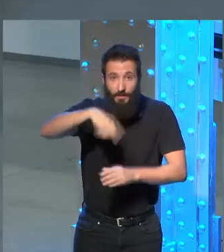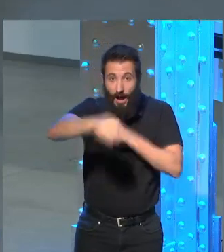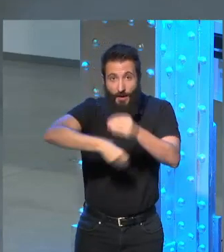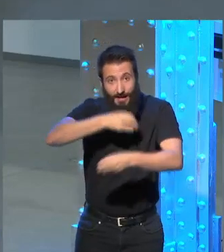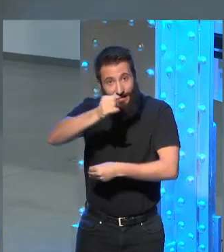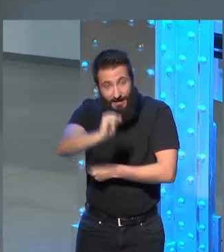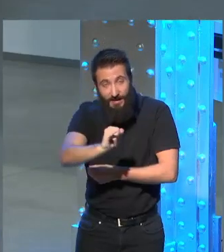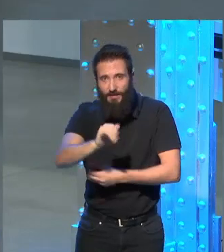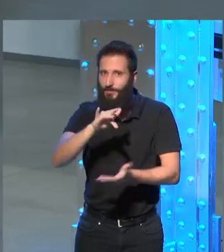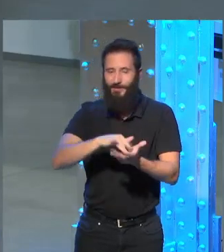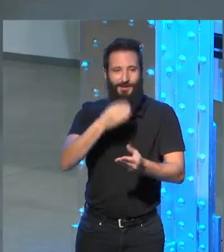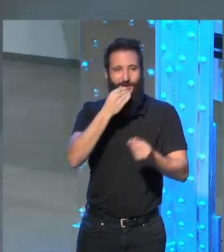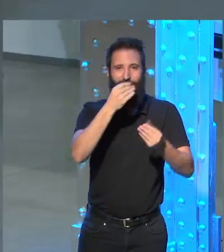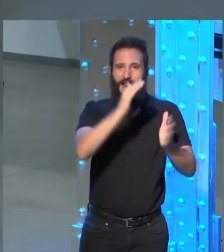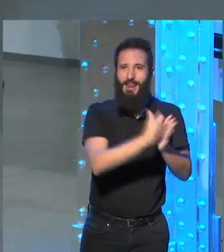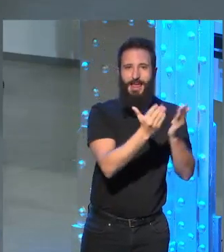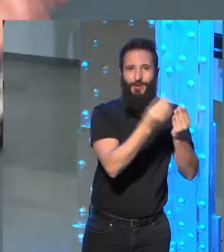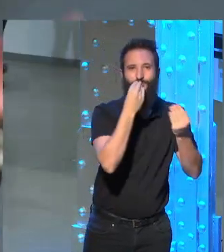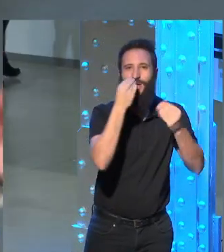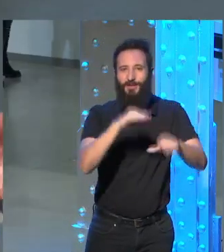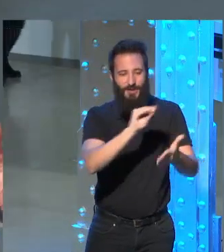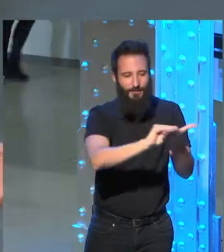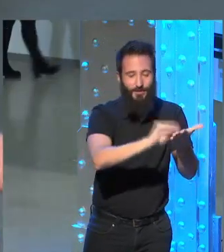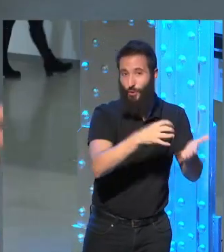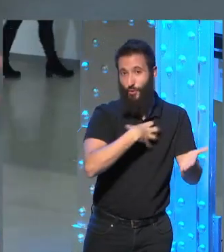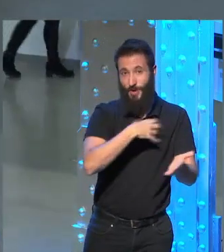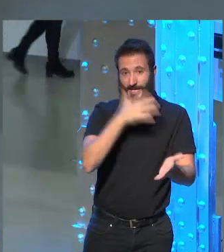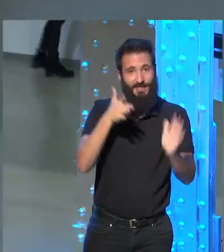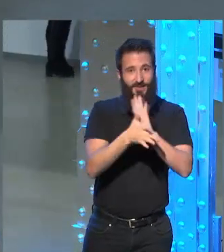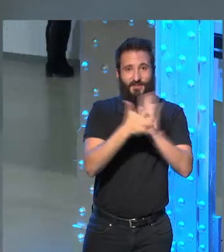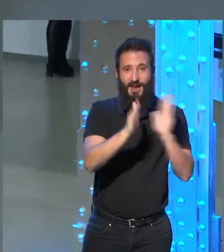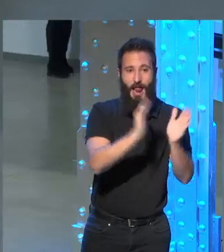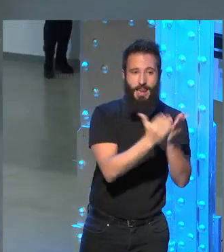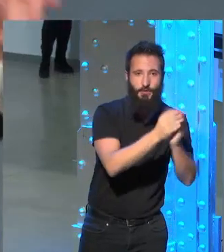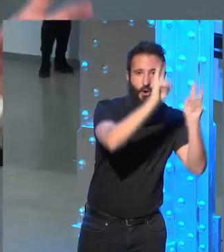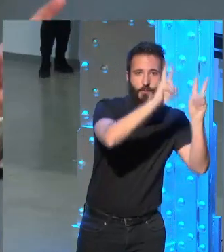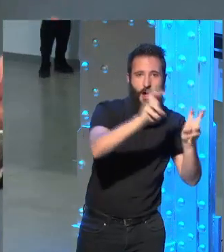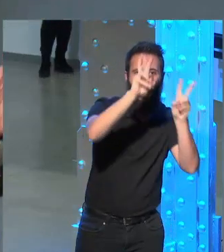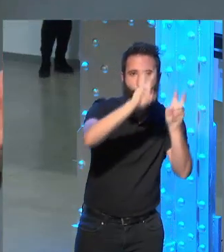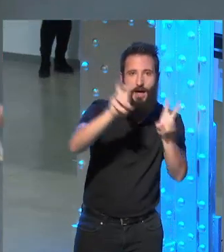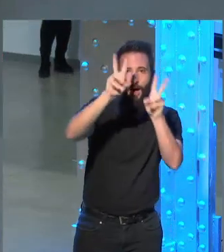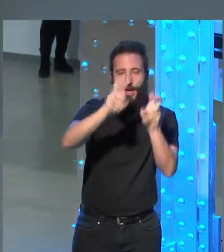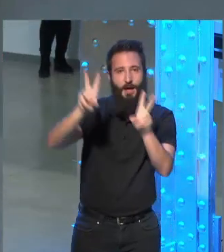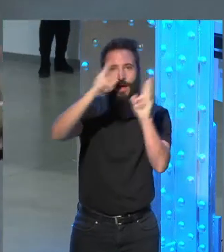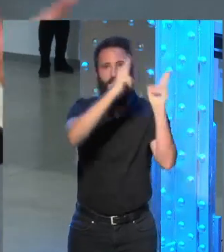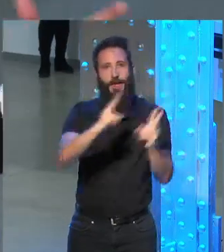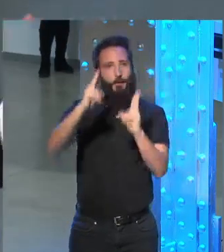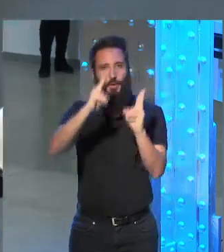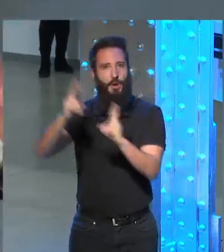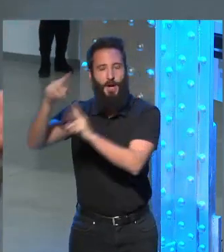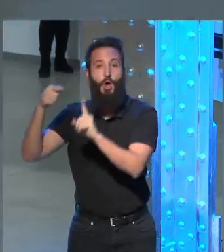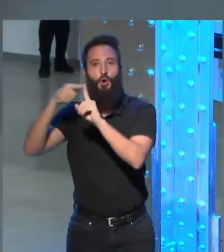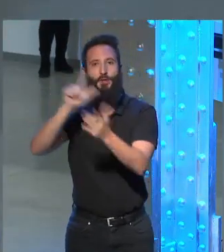en un libro hubiera tenido que escribir una saga novelesca toda una cadena de novelas para poder